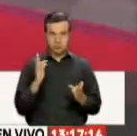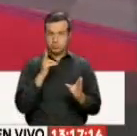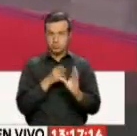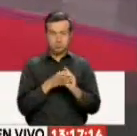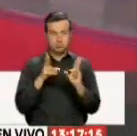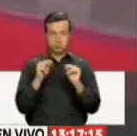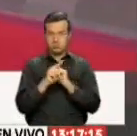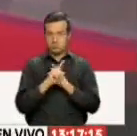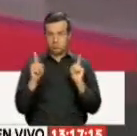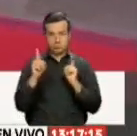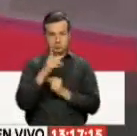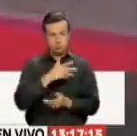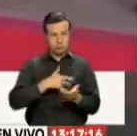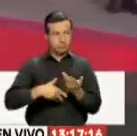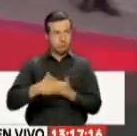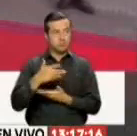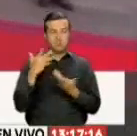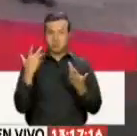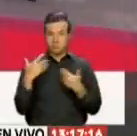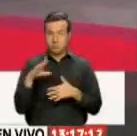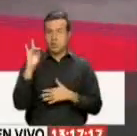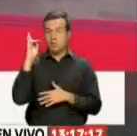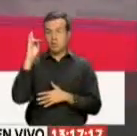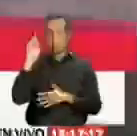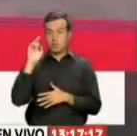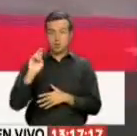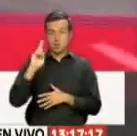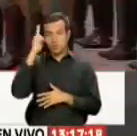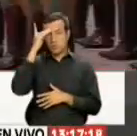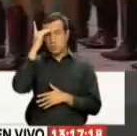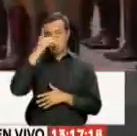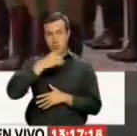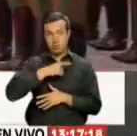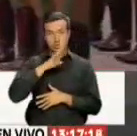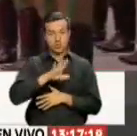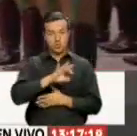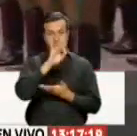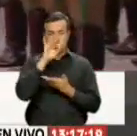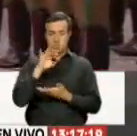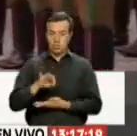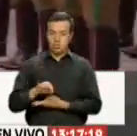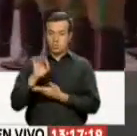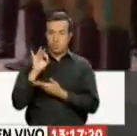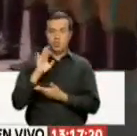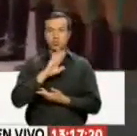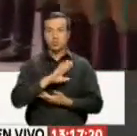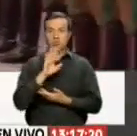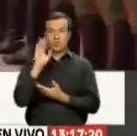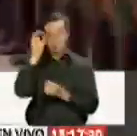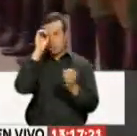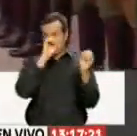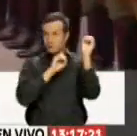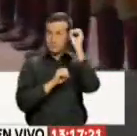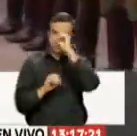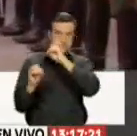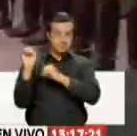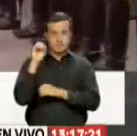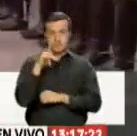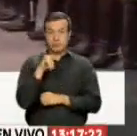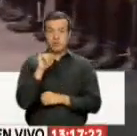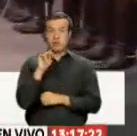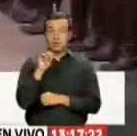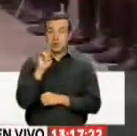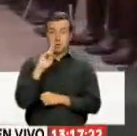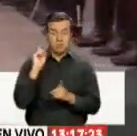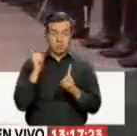participó de las discusiones Mientras que Bolivia y Uruguay decidieron enviar a sus representantes En calidad de observadores Piñera dijo